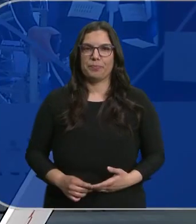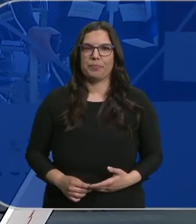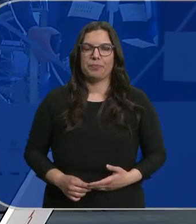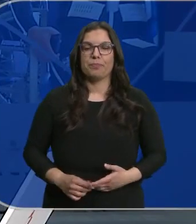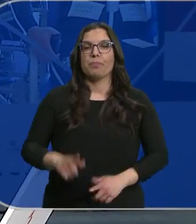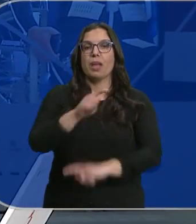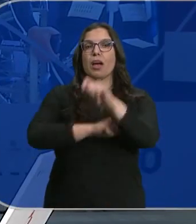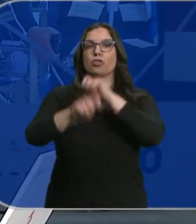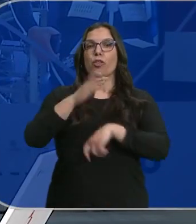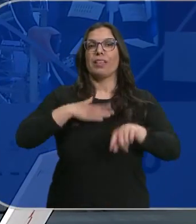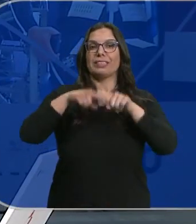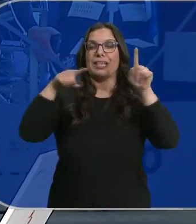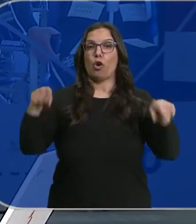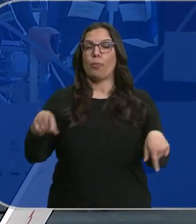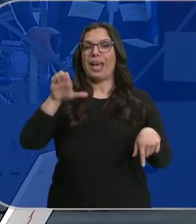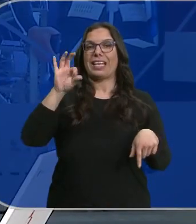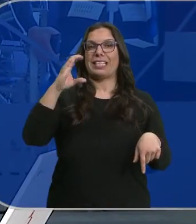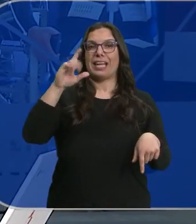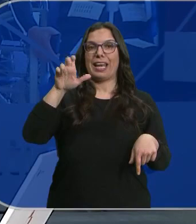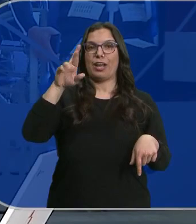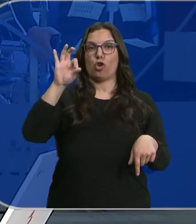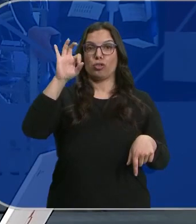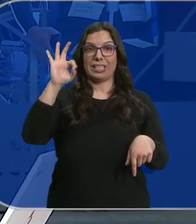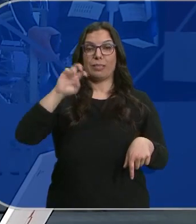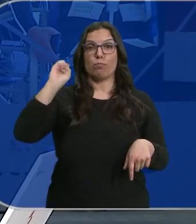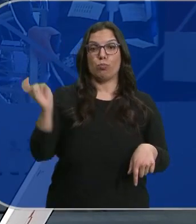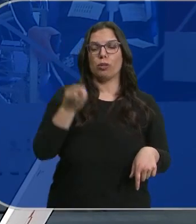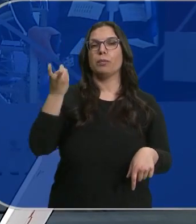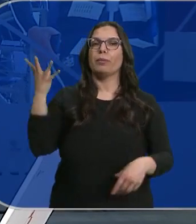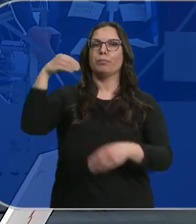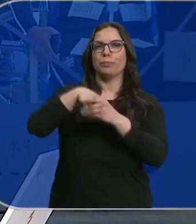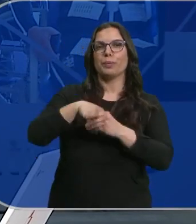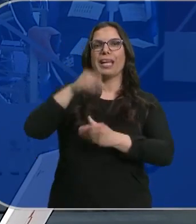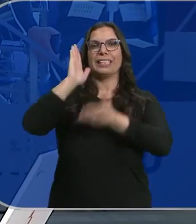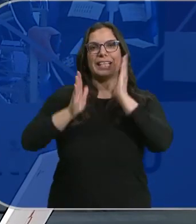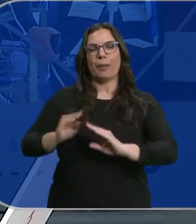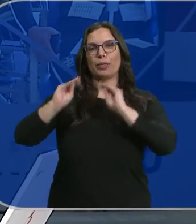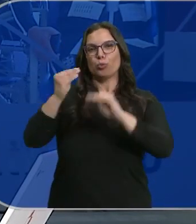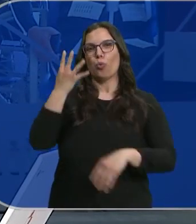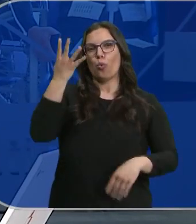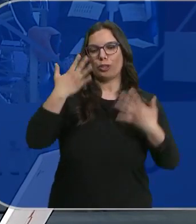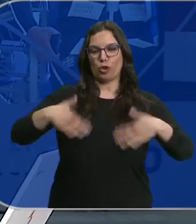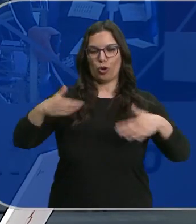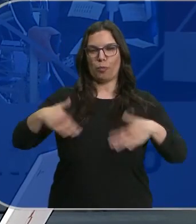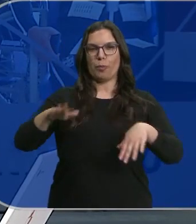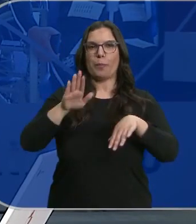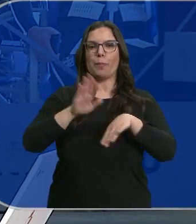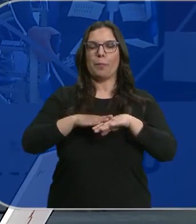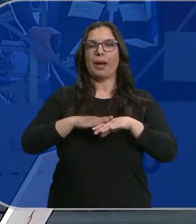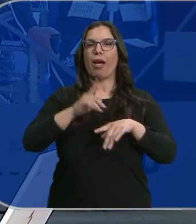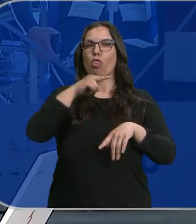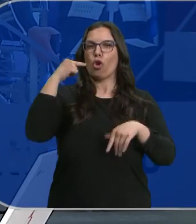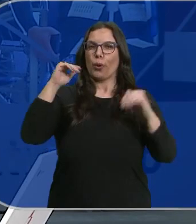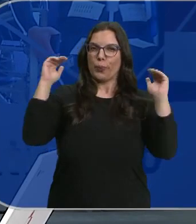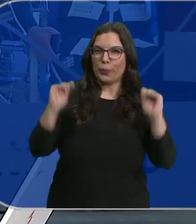La Asociación Segoviana de Esclerosis Múltiple acaba de incorporar a sus terapias cuatro trajes de neuromodulación que permiten reducir el